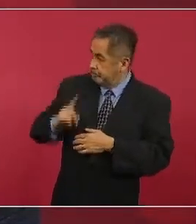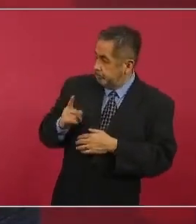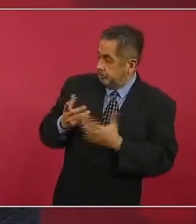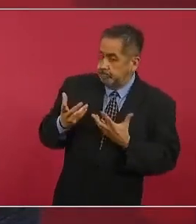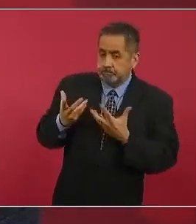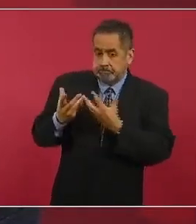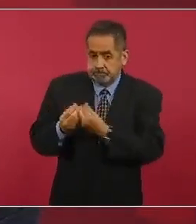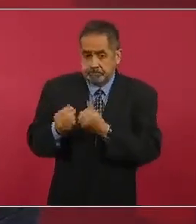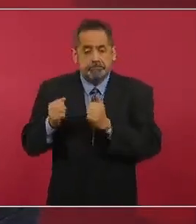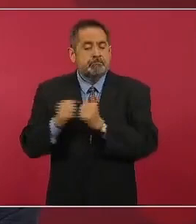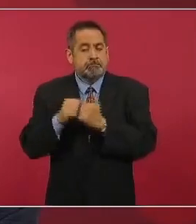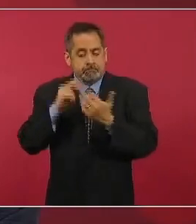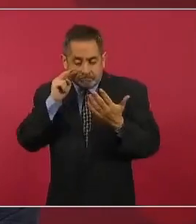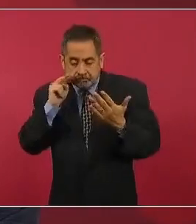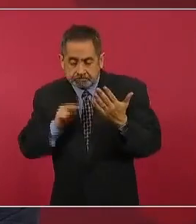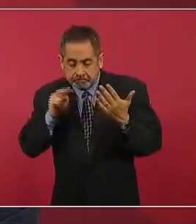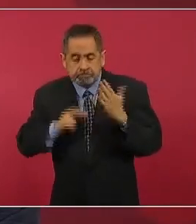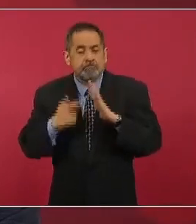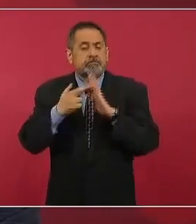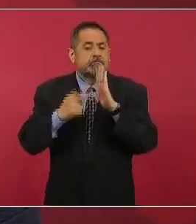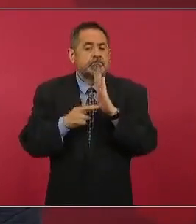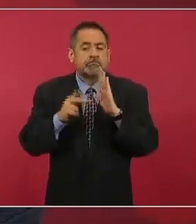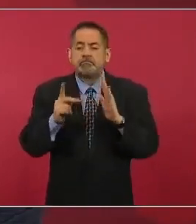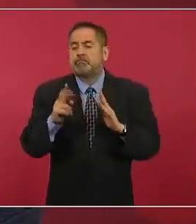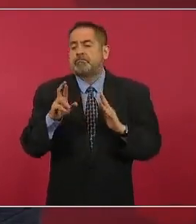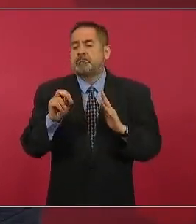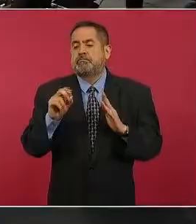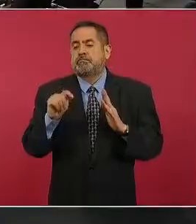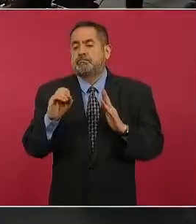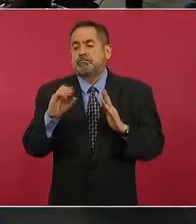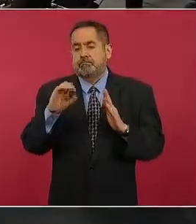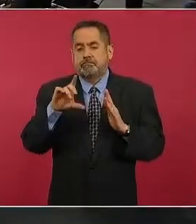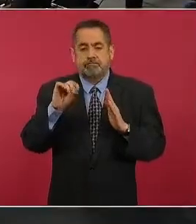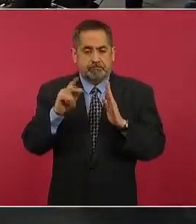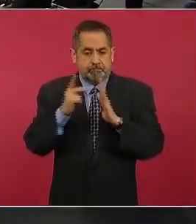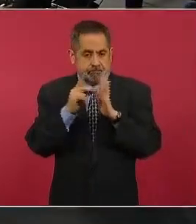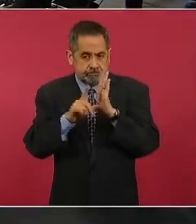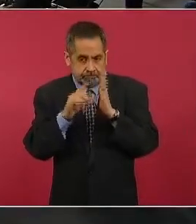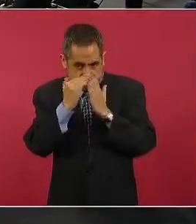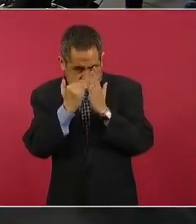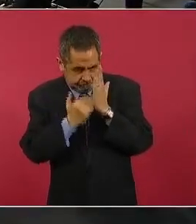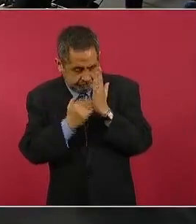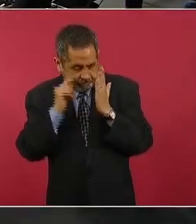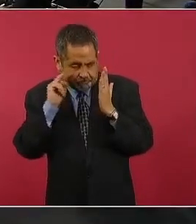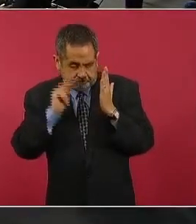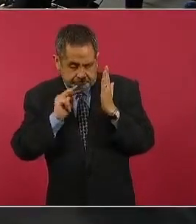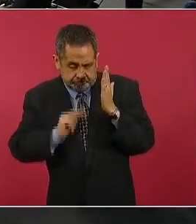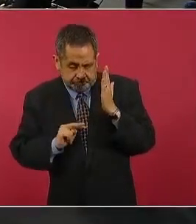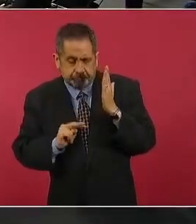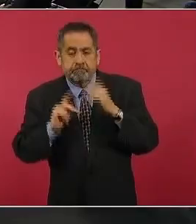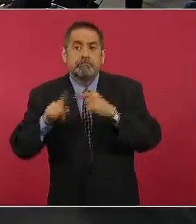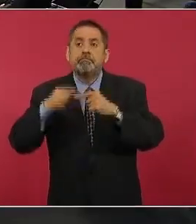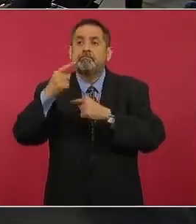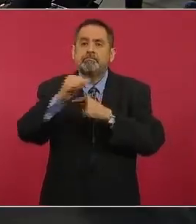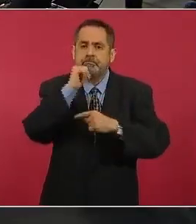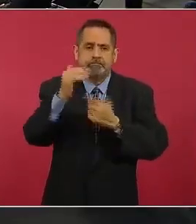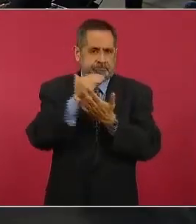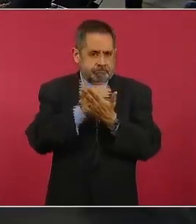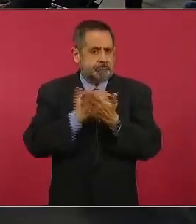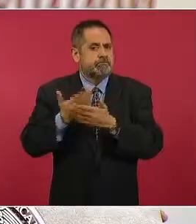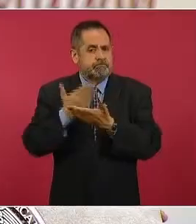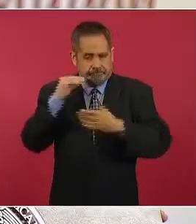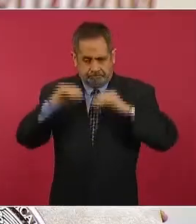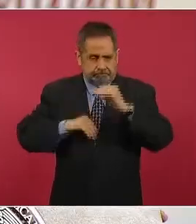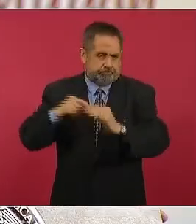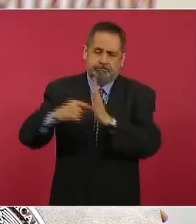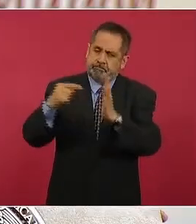la Federación estos protocolos para prevenir la posibilidad de que se cometan estos hechos. Y, desde luego, otra